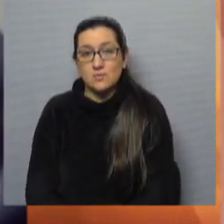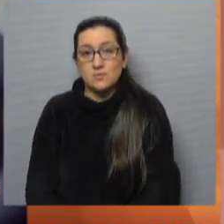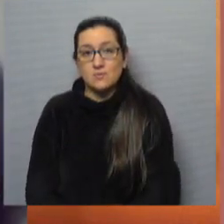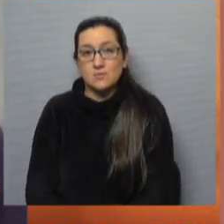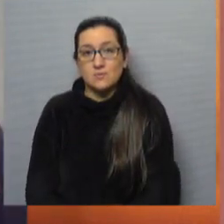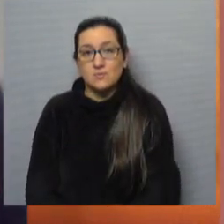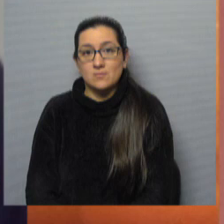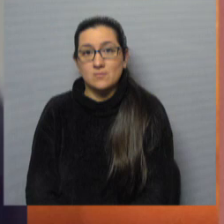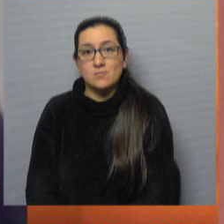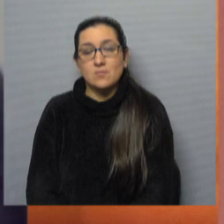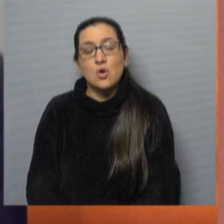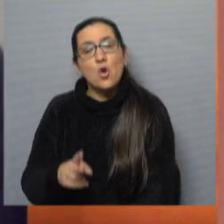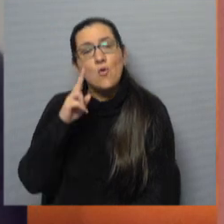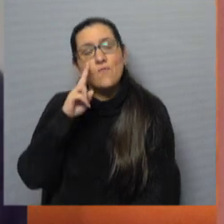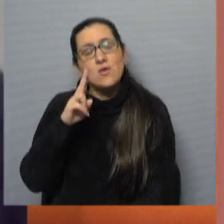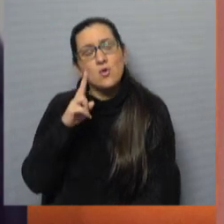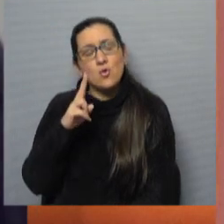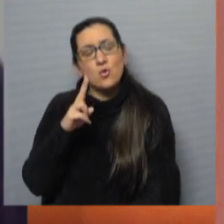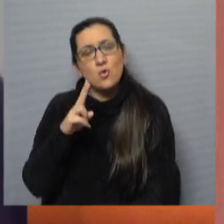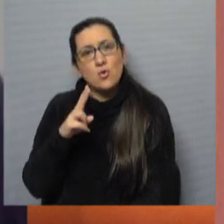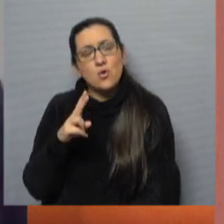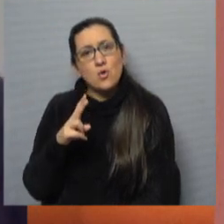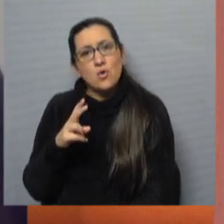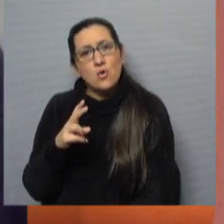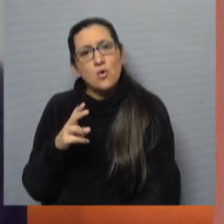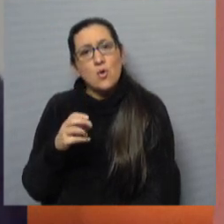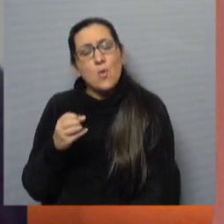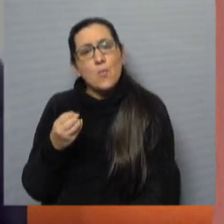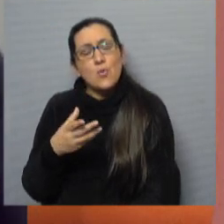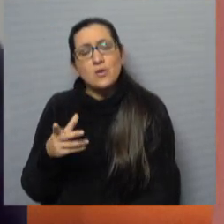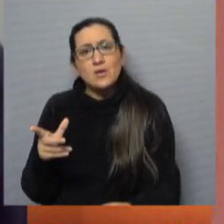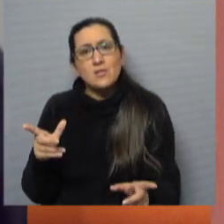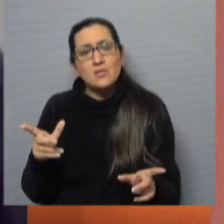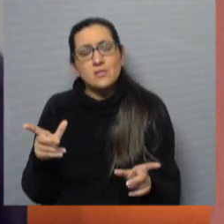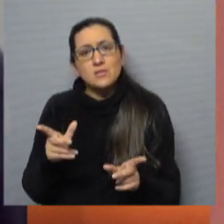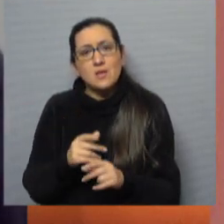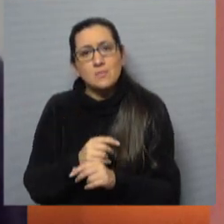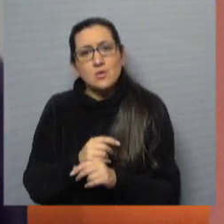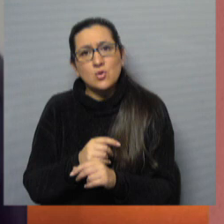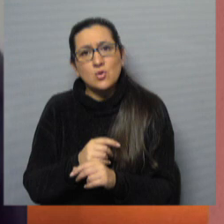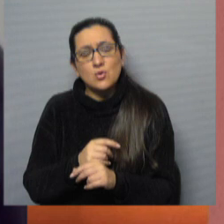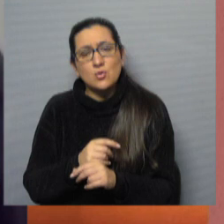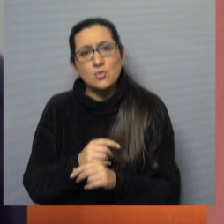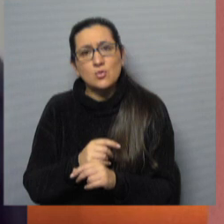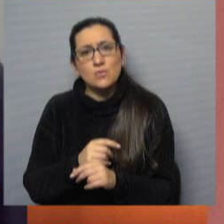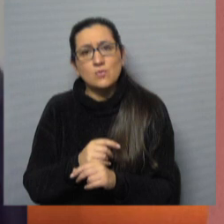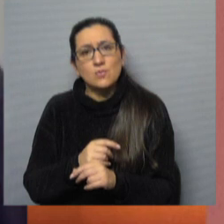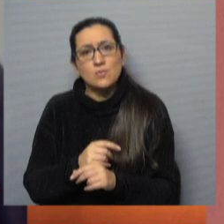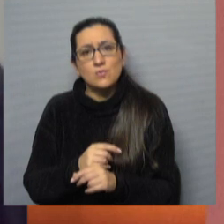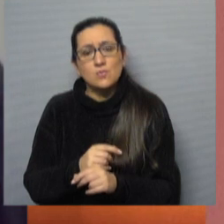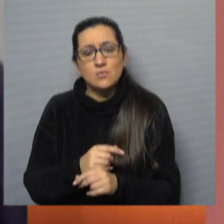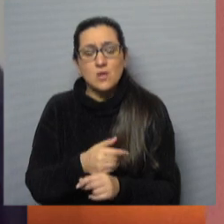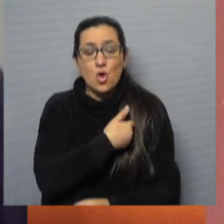Lo veo auspicioso porque se ha culminado de parte de los